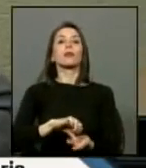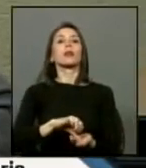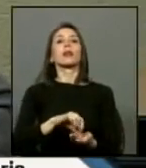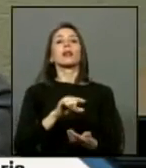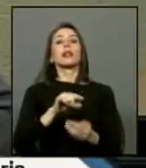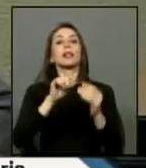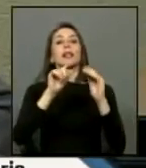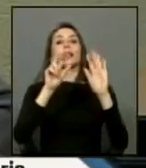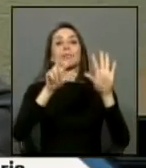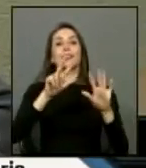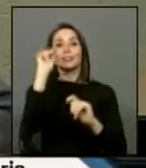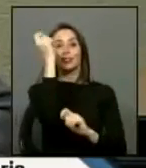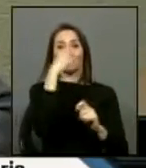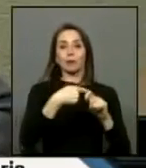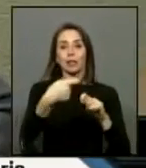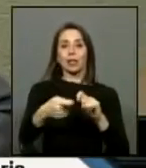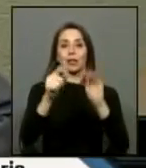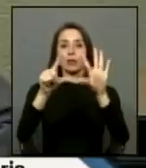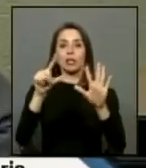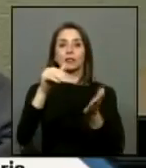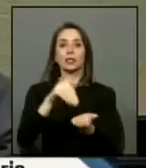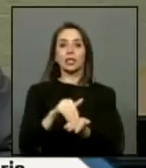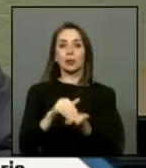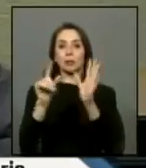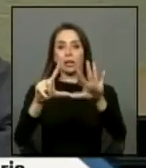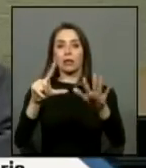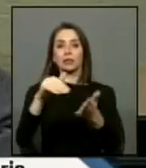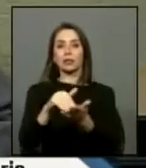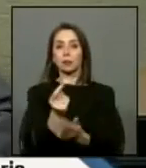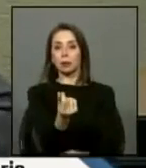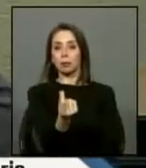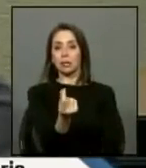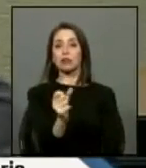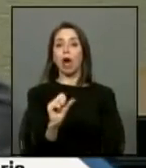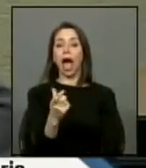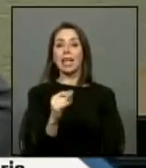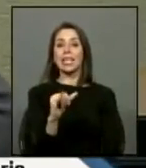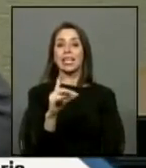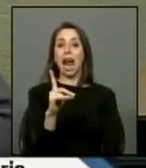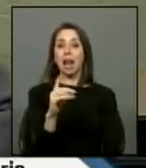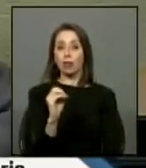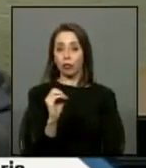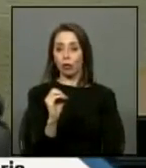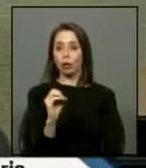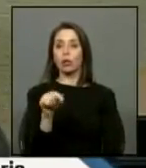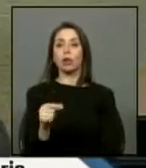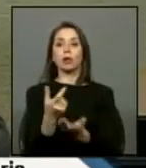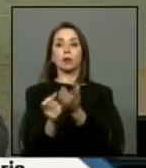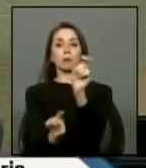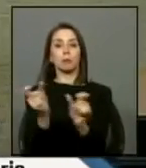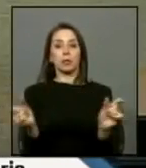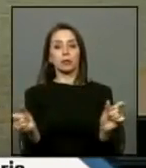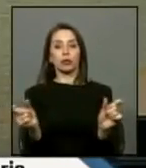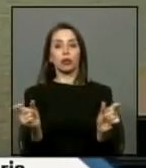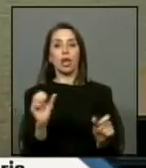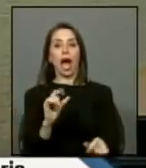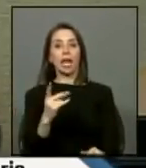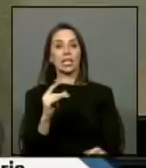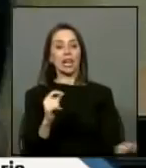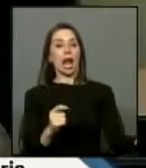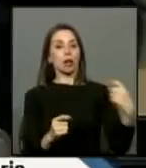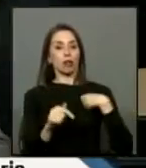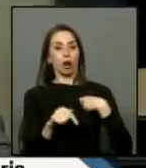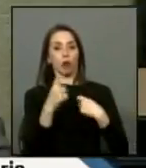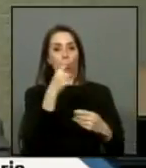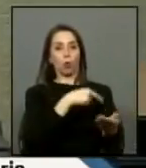de 17 mil pesos 17 mil pesos y aquí hay gente que va a recibir aguinaldo de un millón